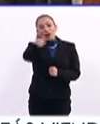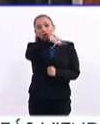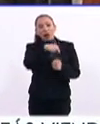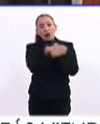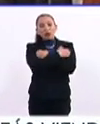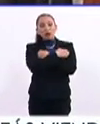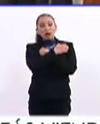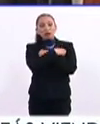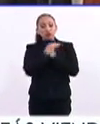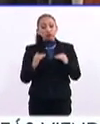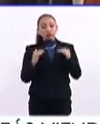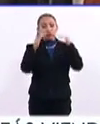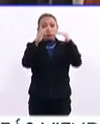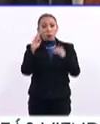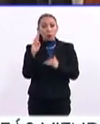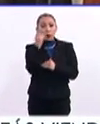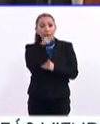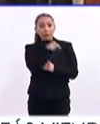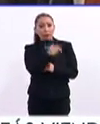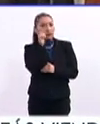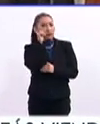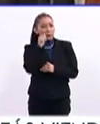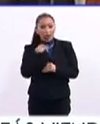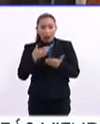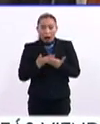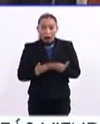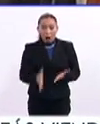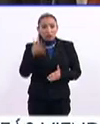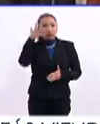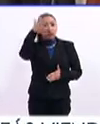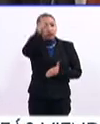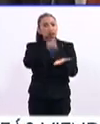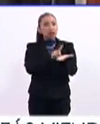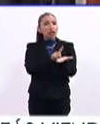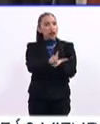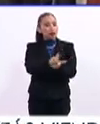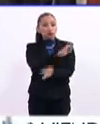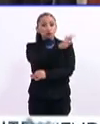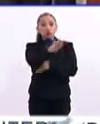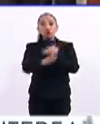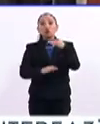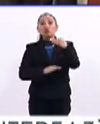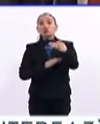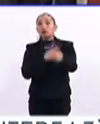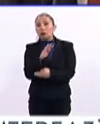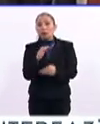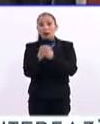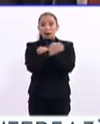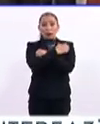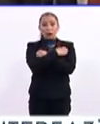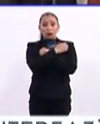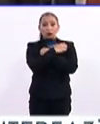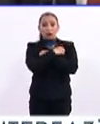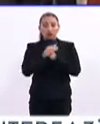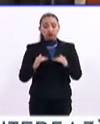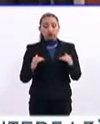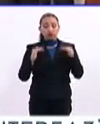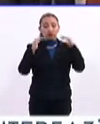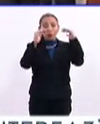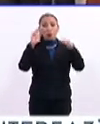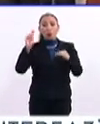educación superior es y será un derecho de todos. La educación superior